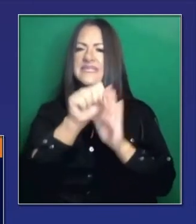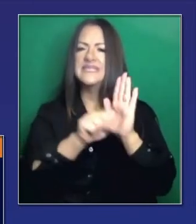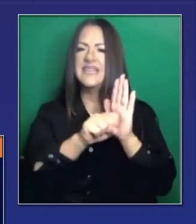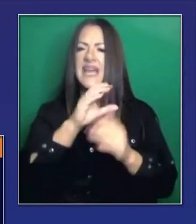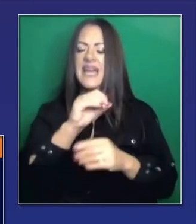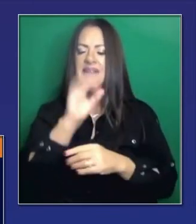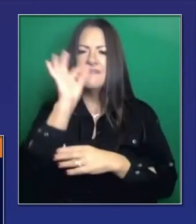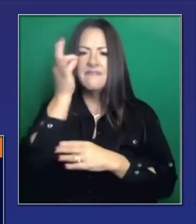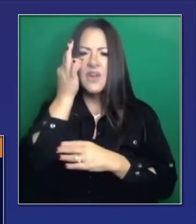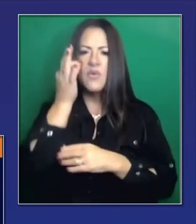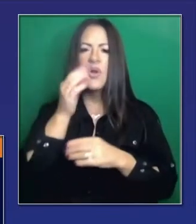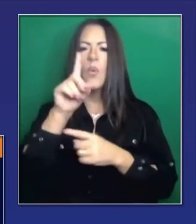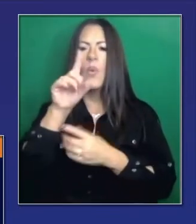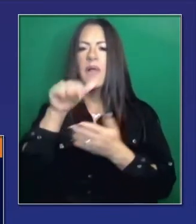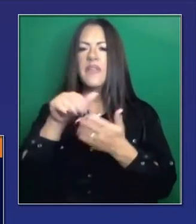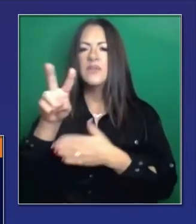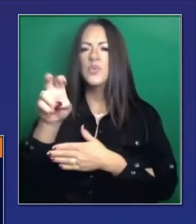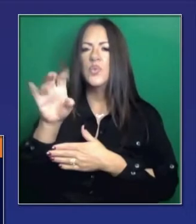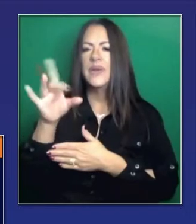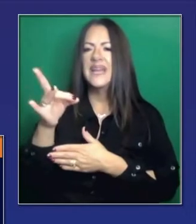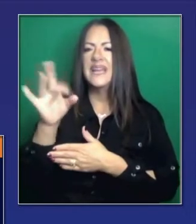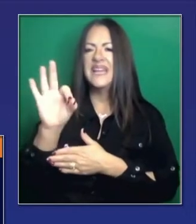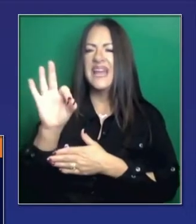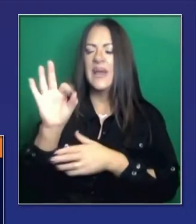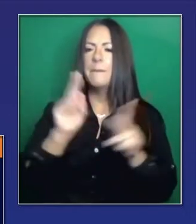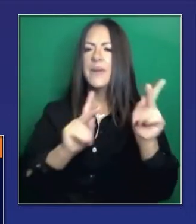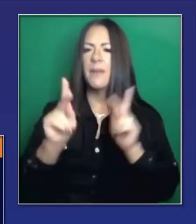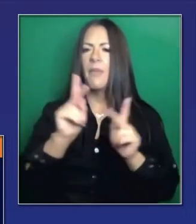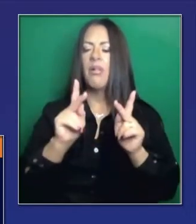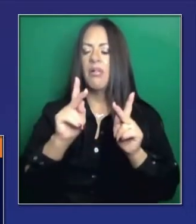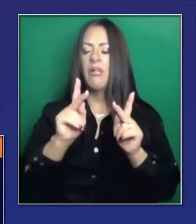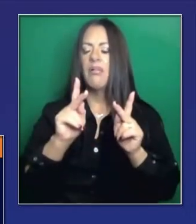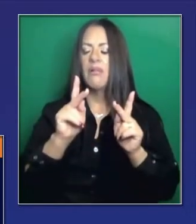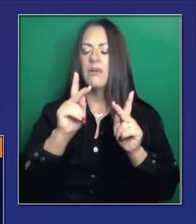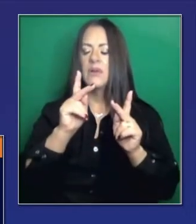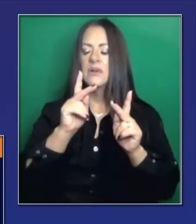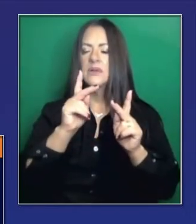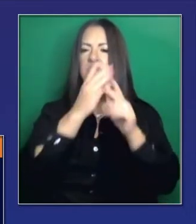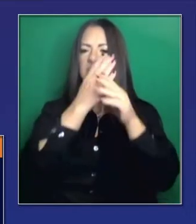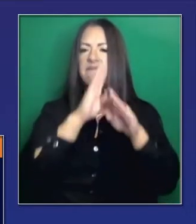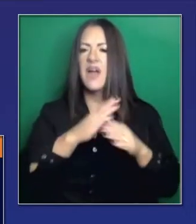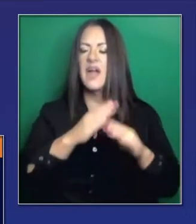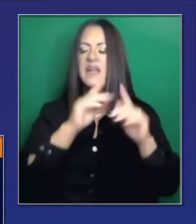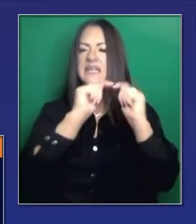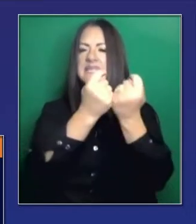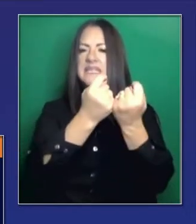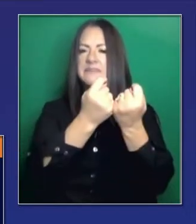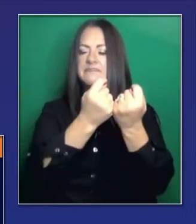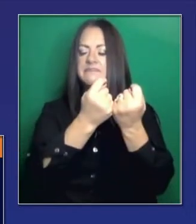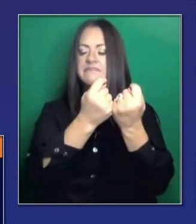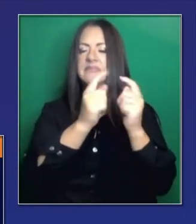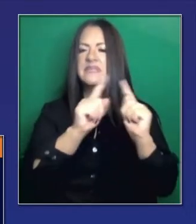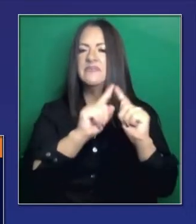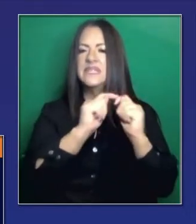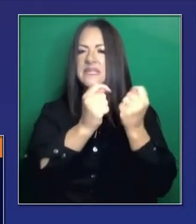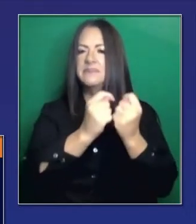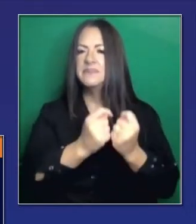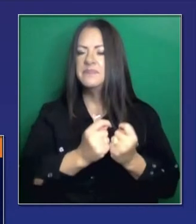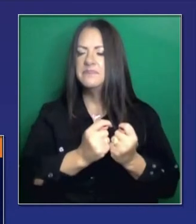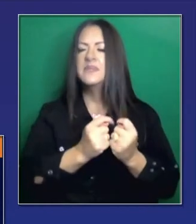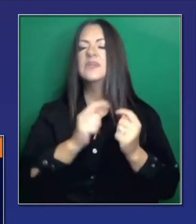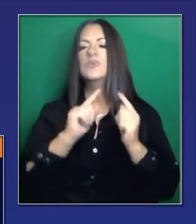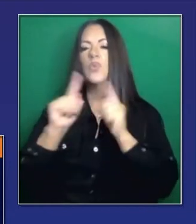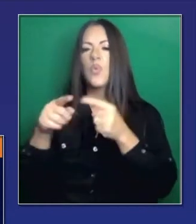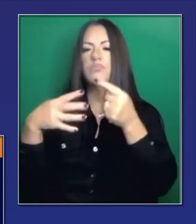durante el fin de semana, los días feriados. Seguimos tratando de obtener más apoyo federal. Hemos visto cierto apoyo y